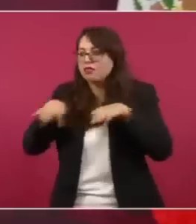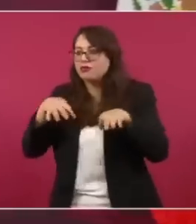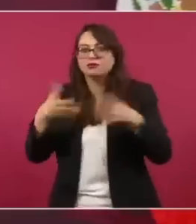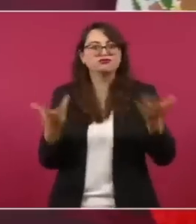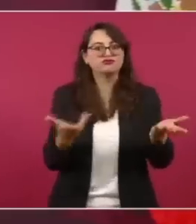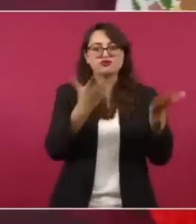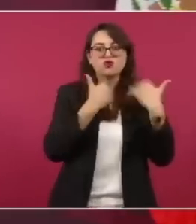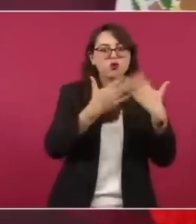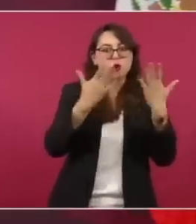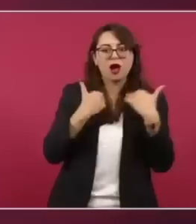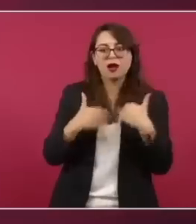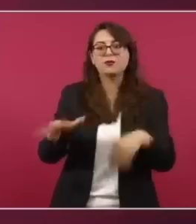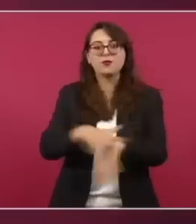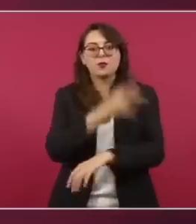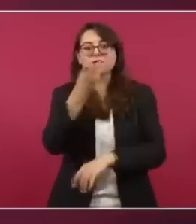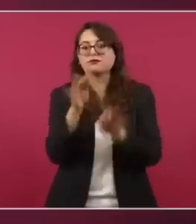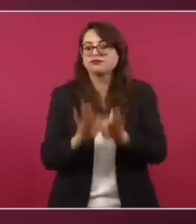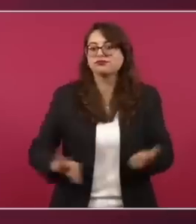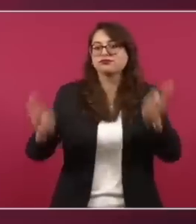migratorias.